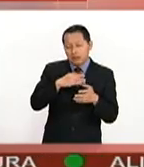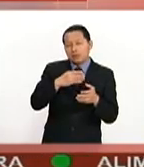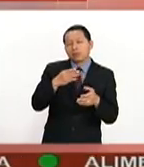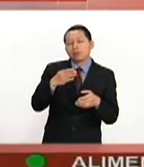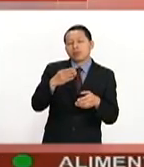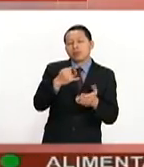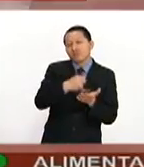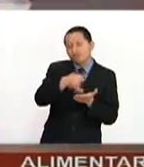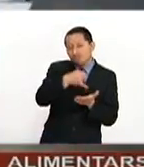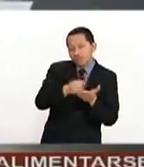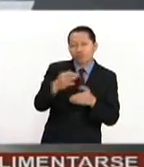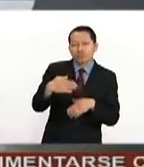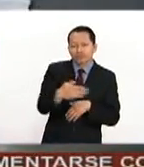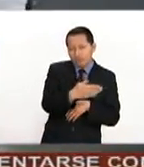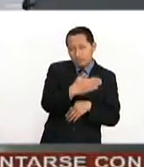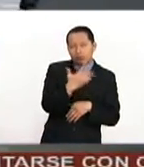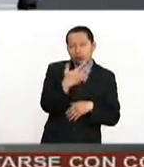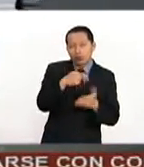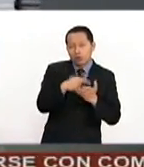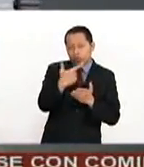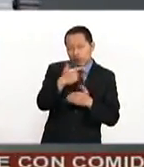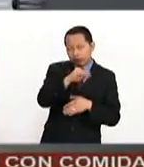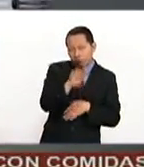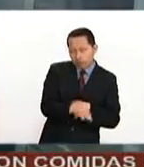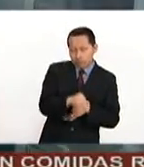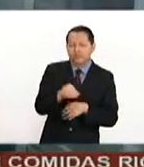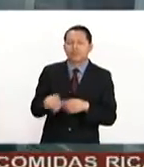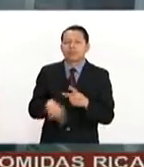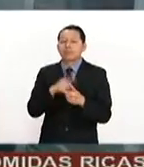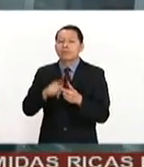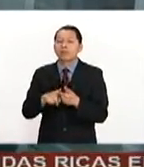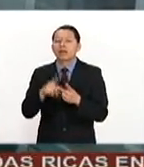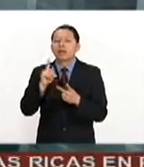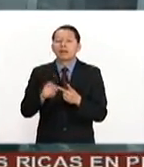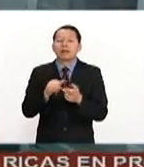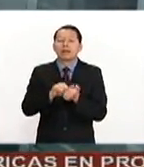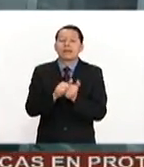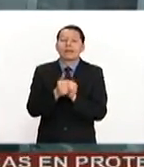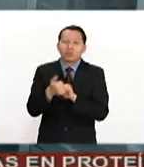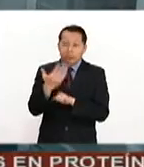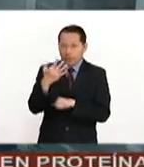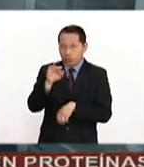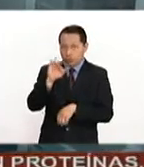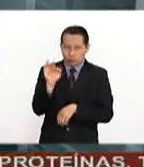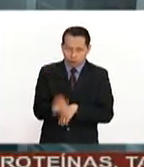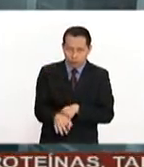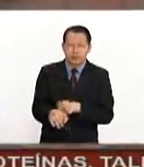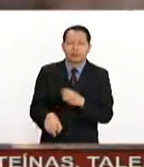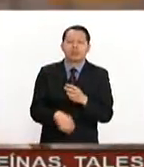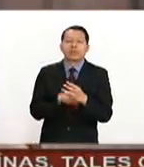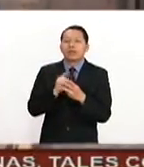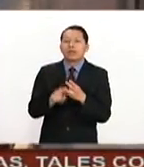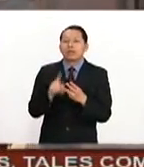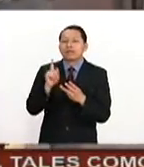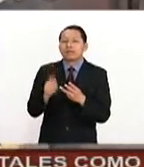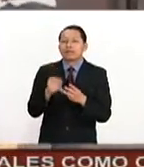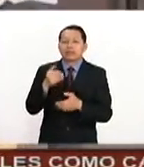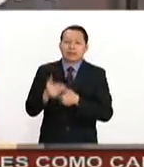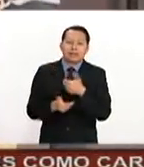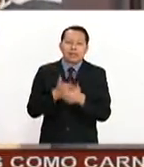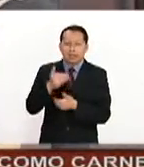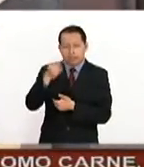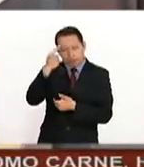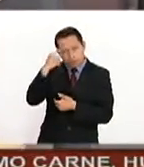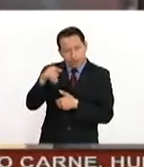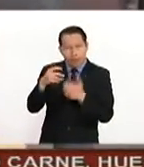creció un 5.7%, el sector de la transformación un 5% y seguido por el de servicios para